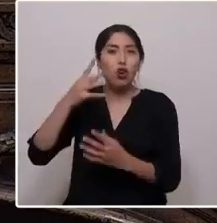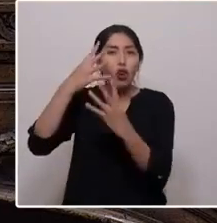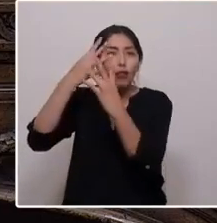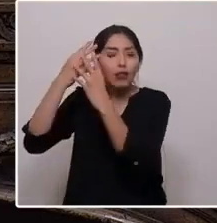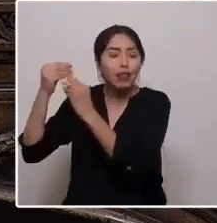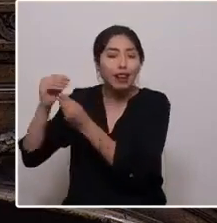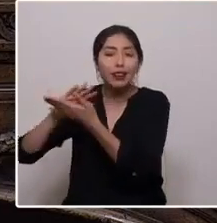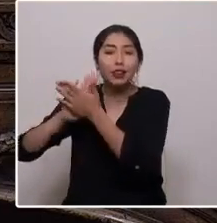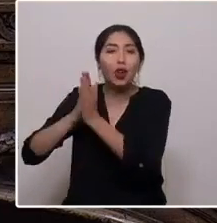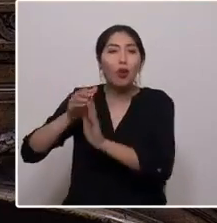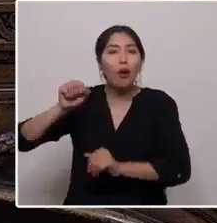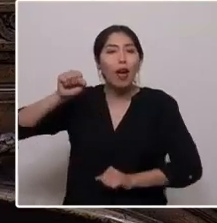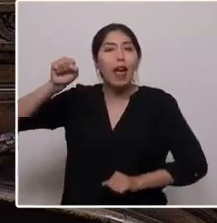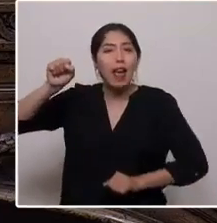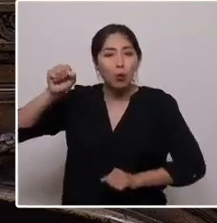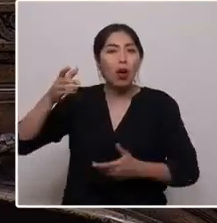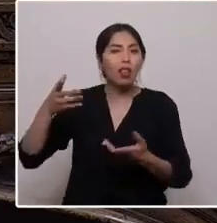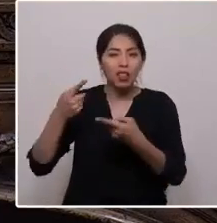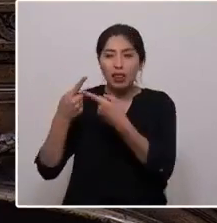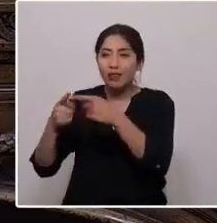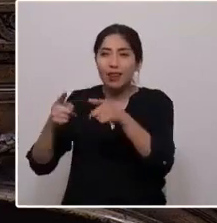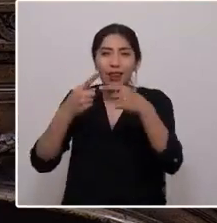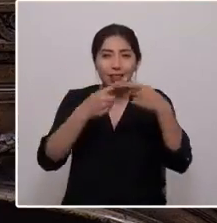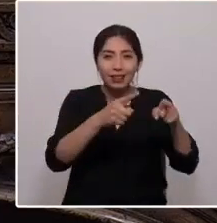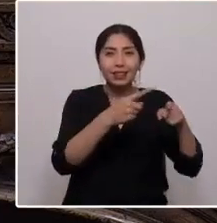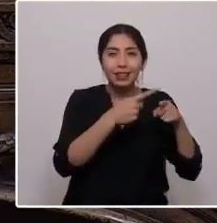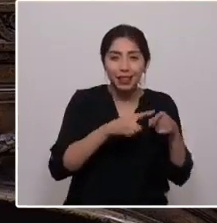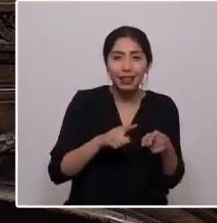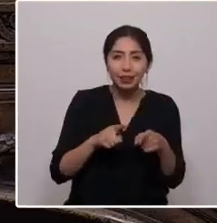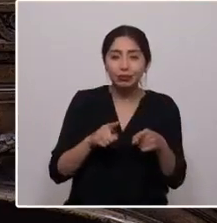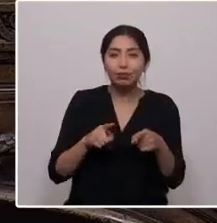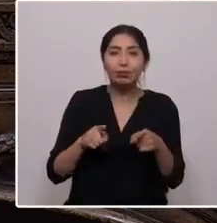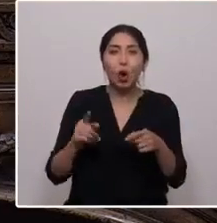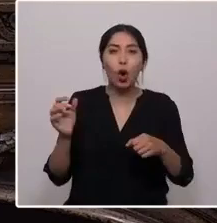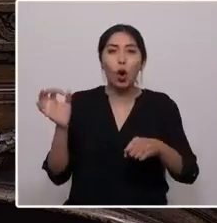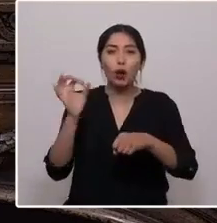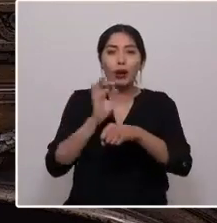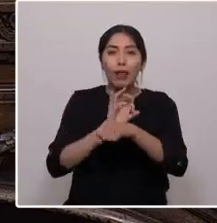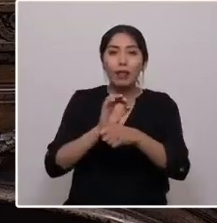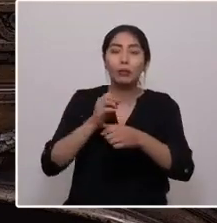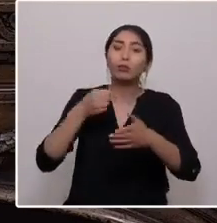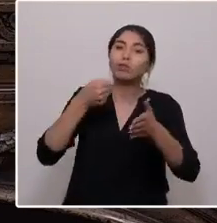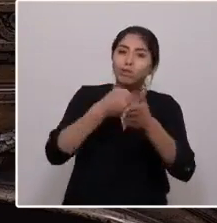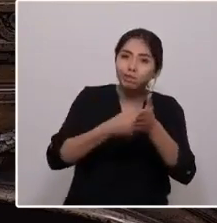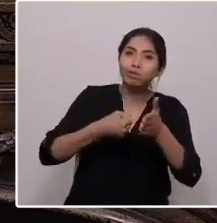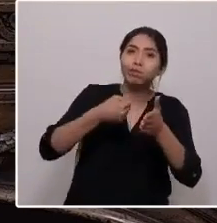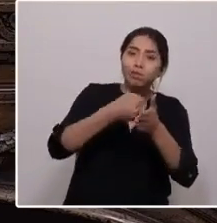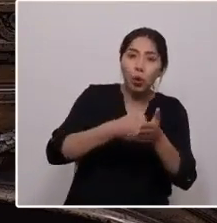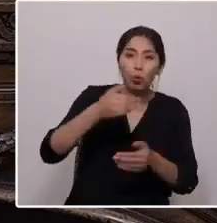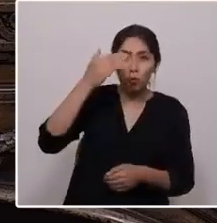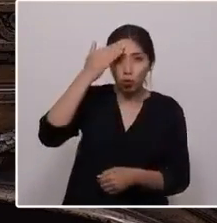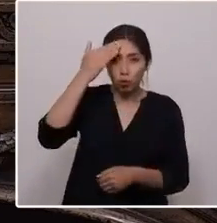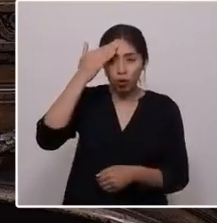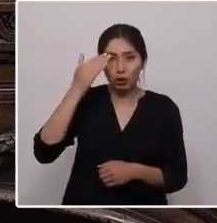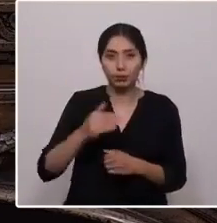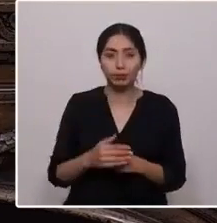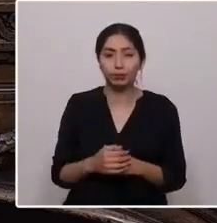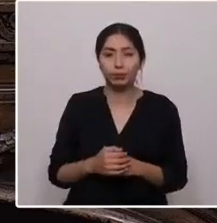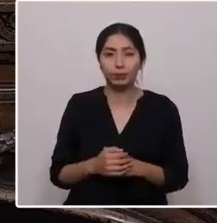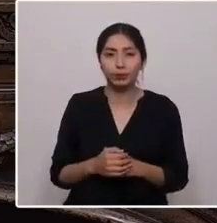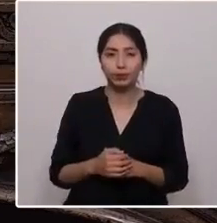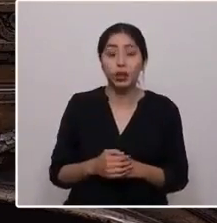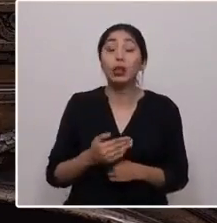heroínas de las diversas jornadas de construcción y lucha popular. También quiero expresar